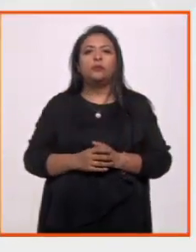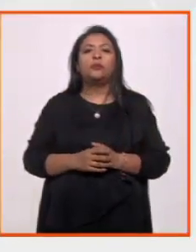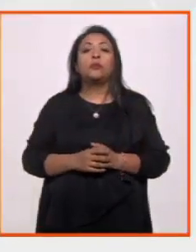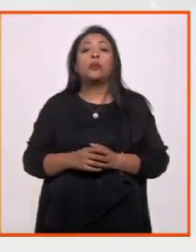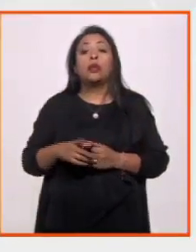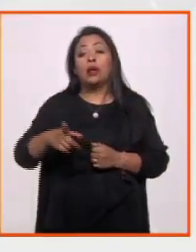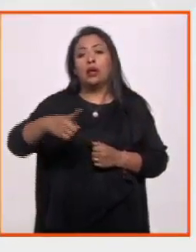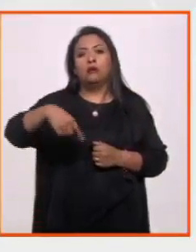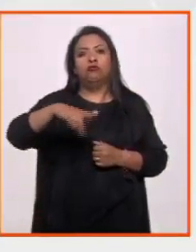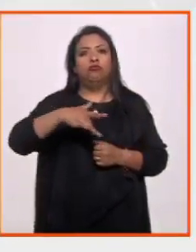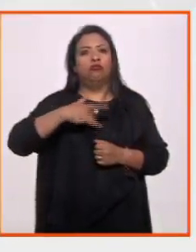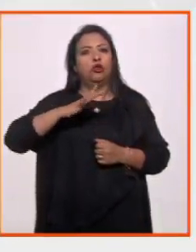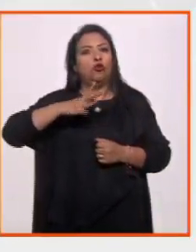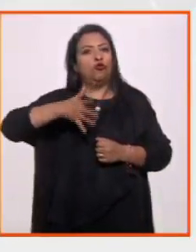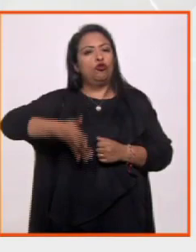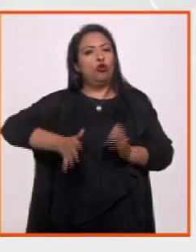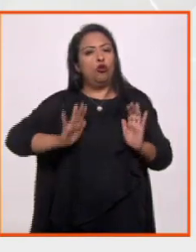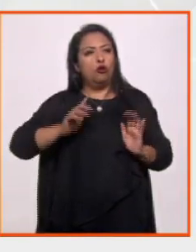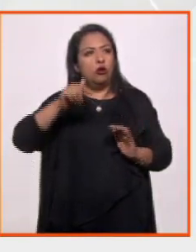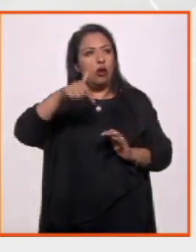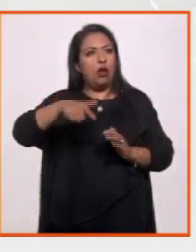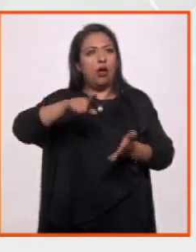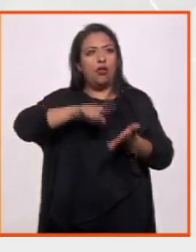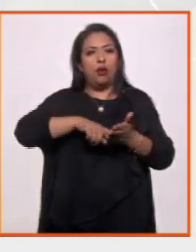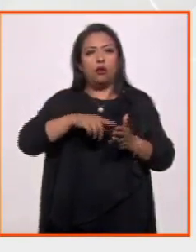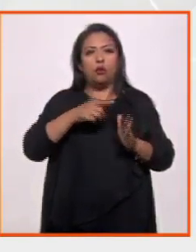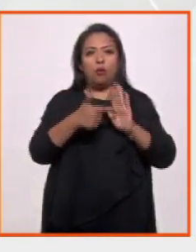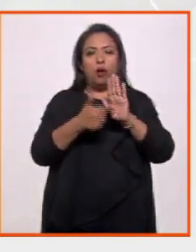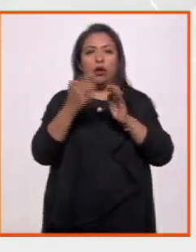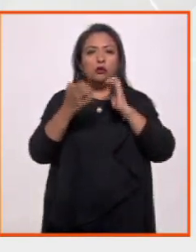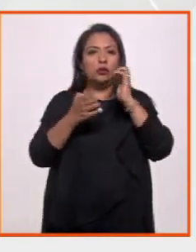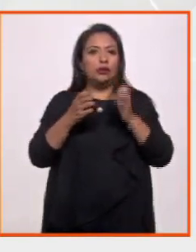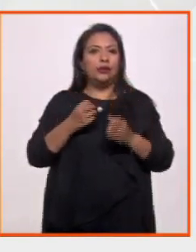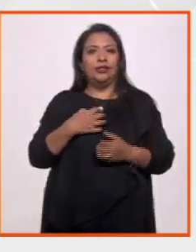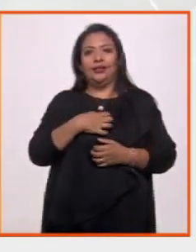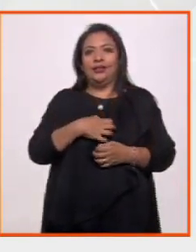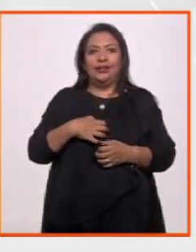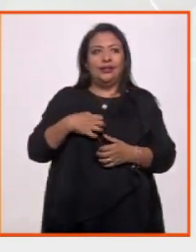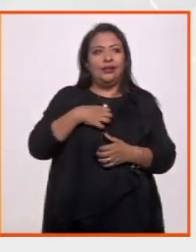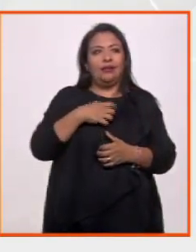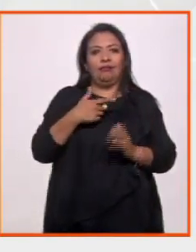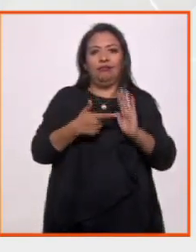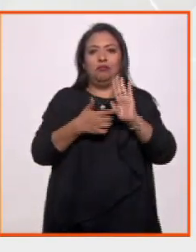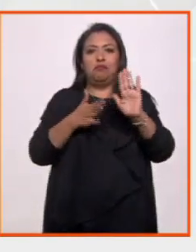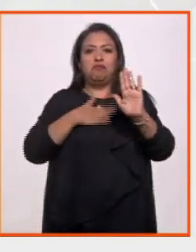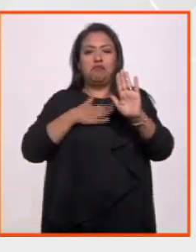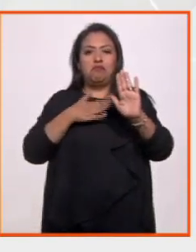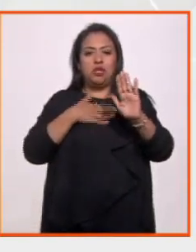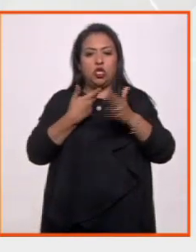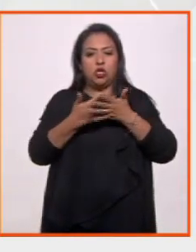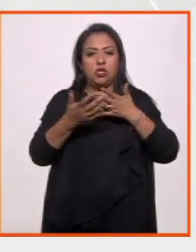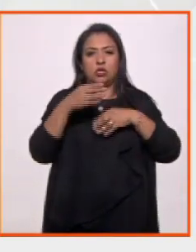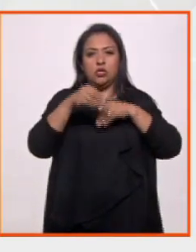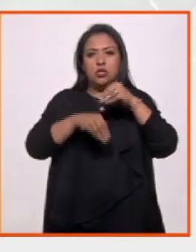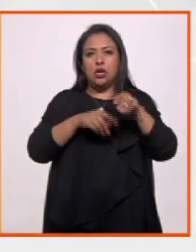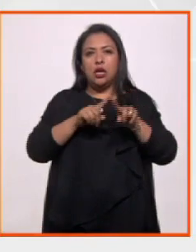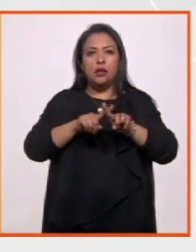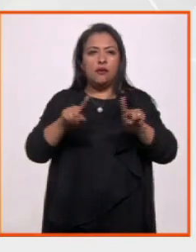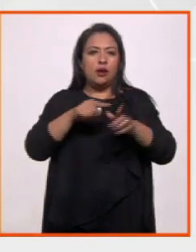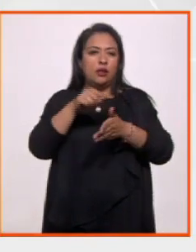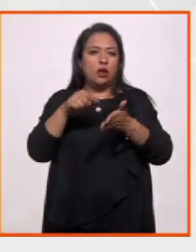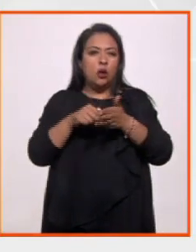Ellos se sienten muy orgullosos de estar en este espacio, se entusiasman mucho porque se muestren sus piezas en un espacio diferente,